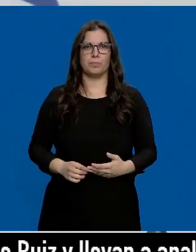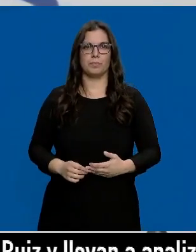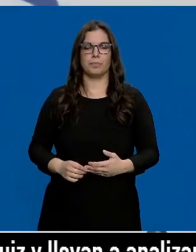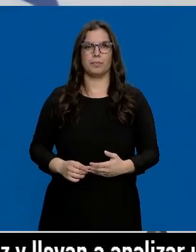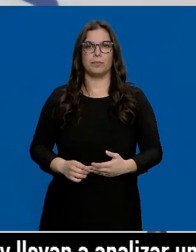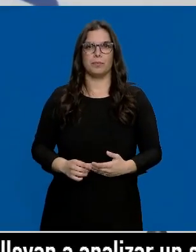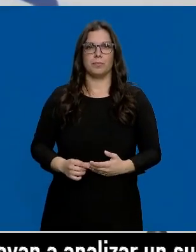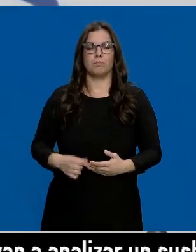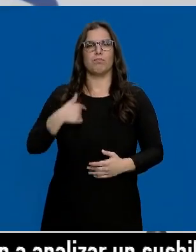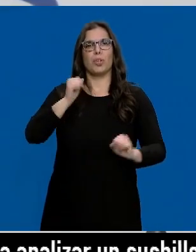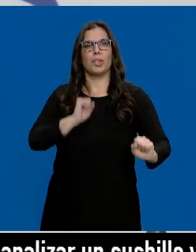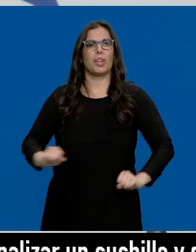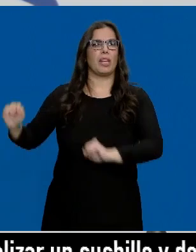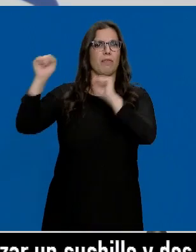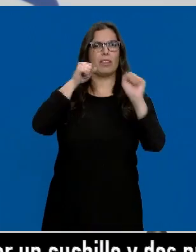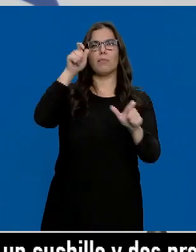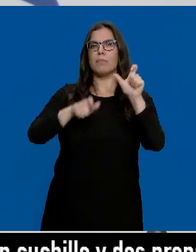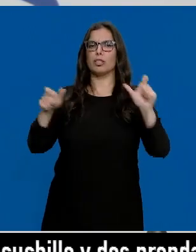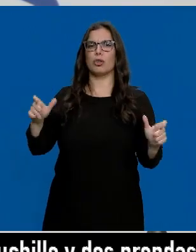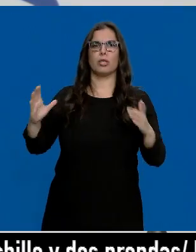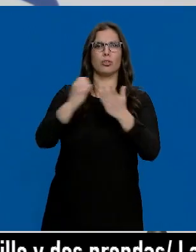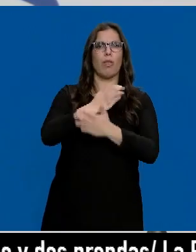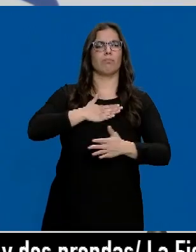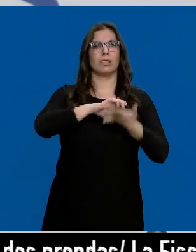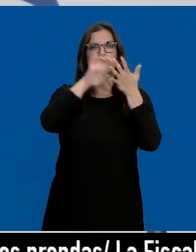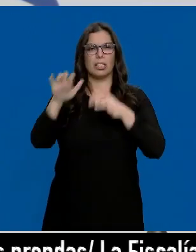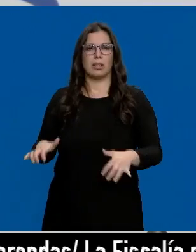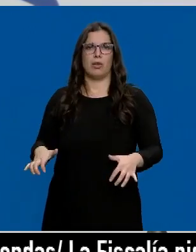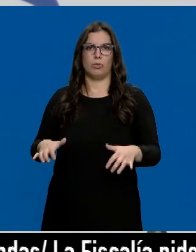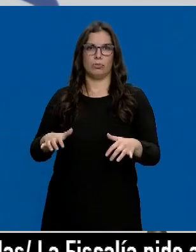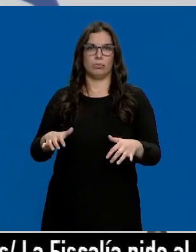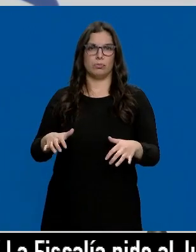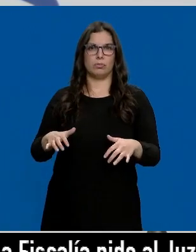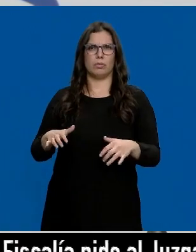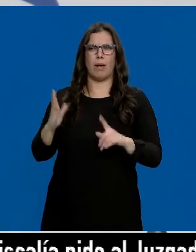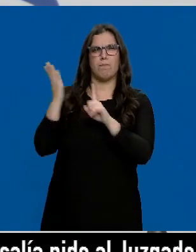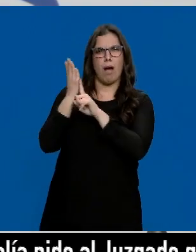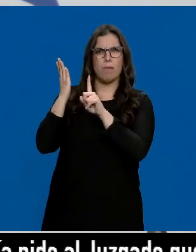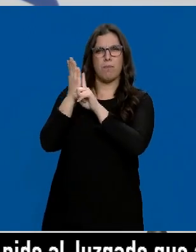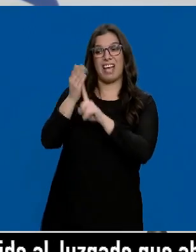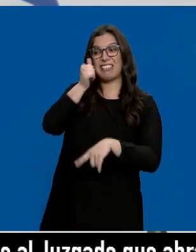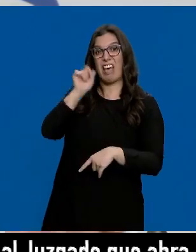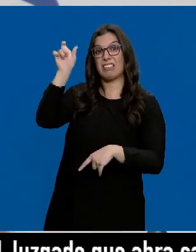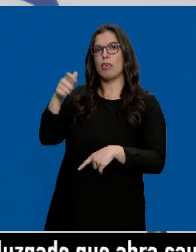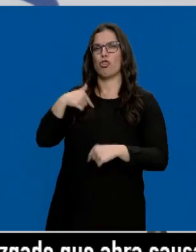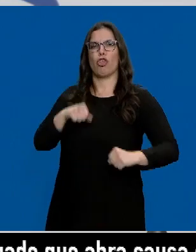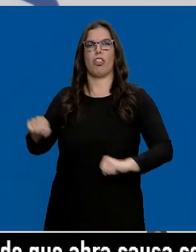Voy a defender a todas las personas de Castilla y León de los ataques de Sánchez.